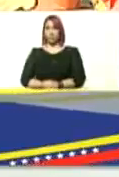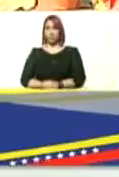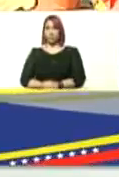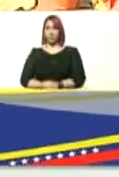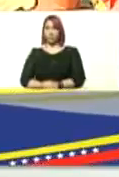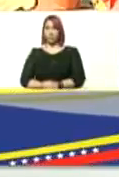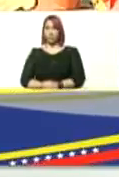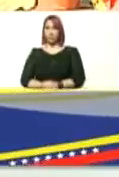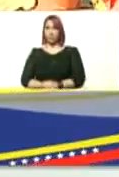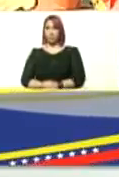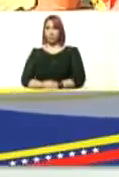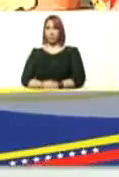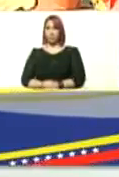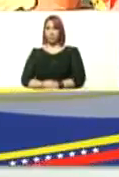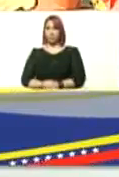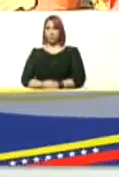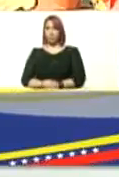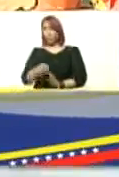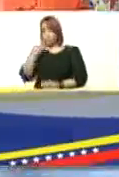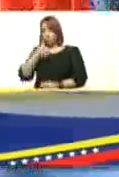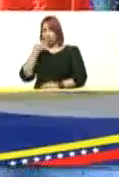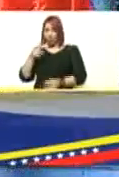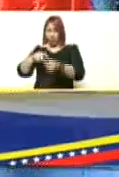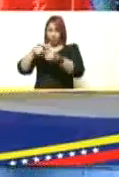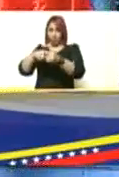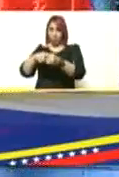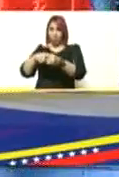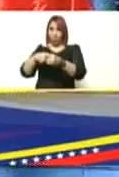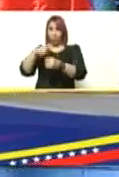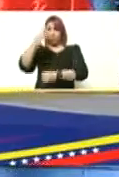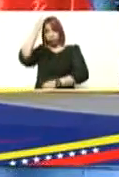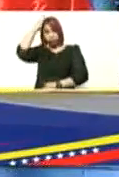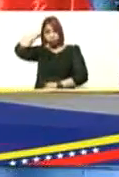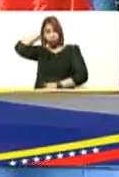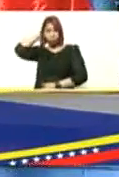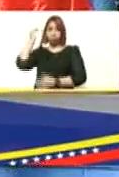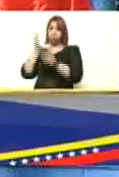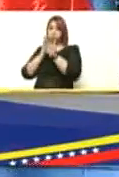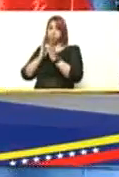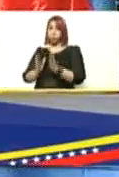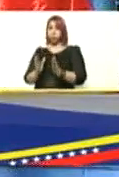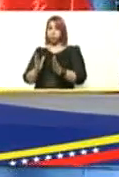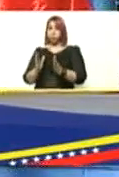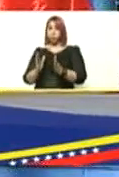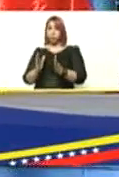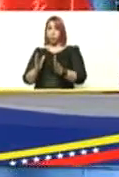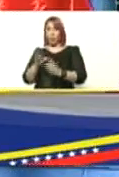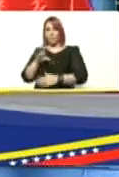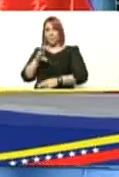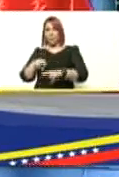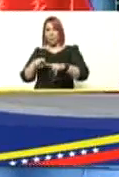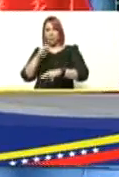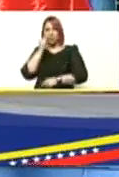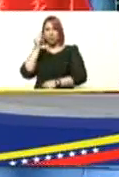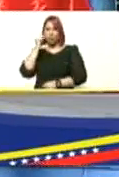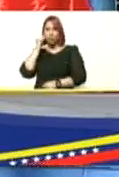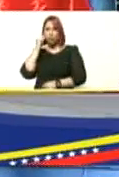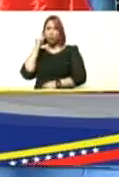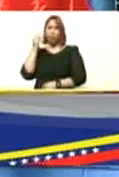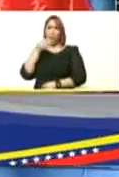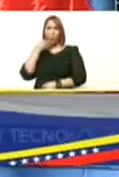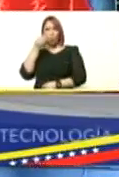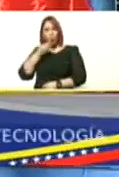estar en el complejo educativo general Francisco de Miranda con la patria niña con la patria niño con la patria bachiller